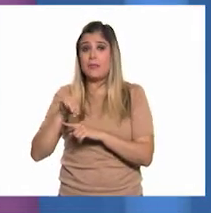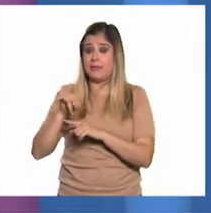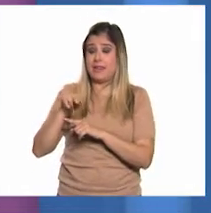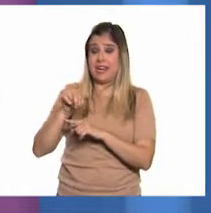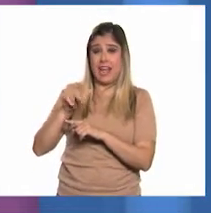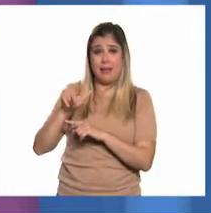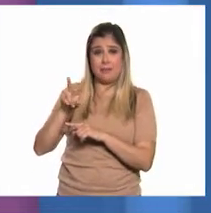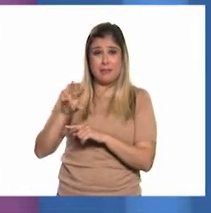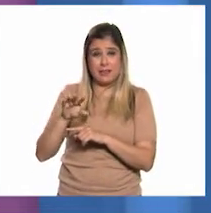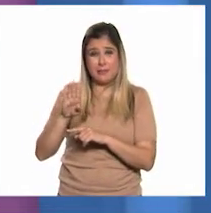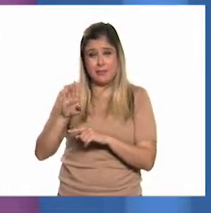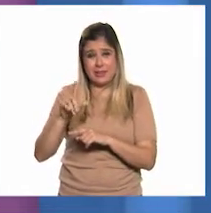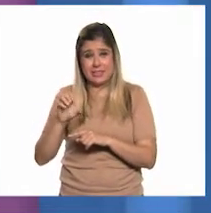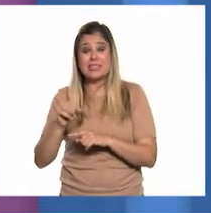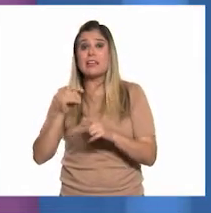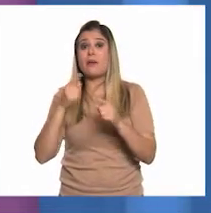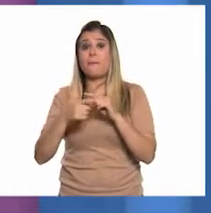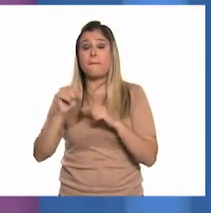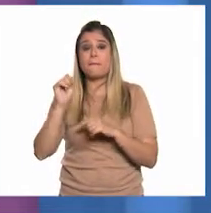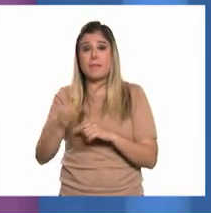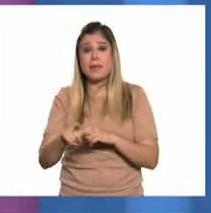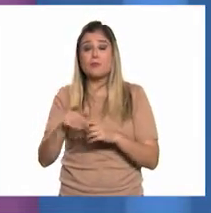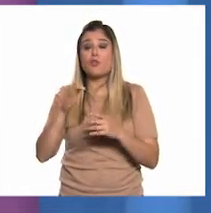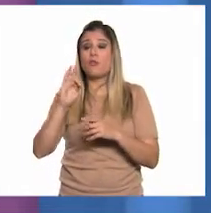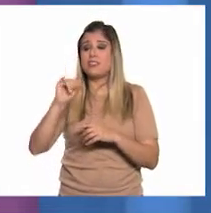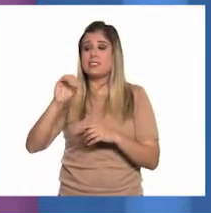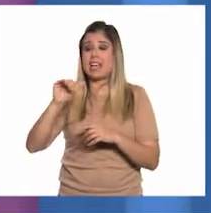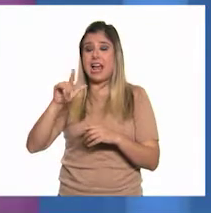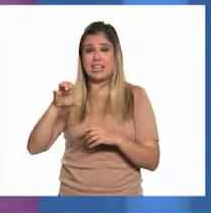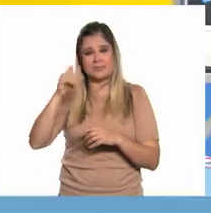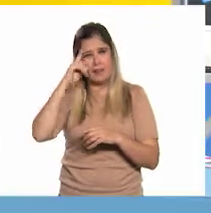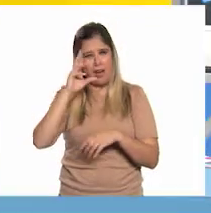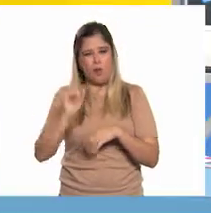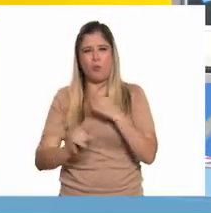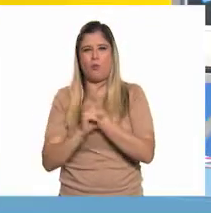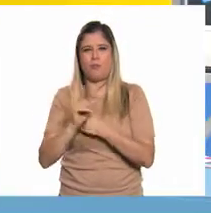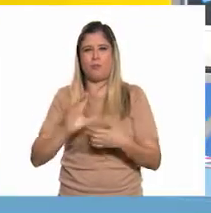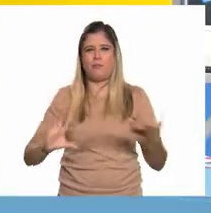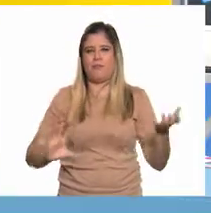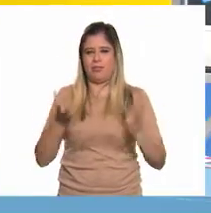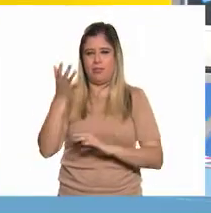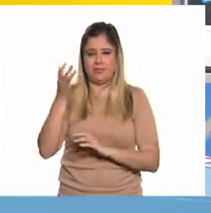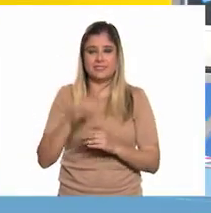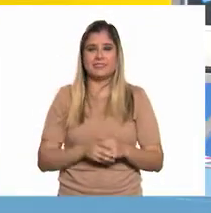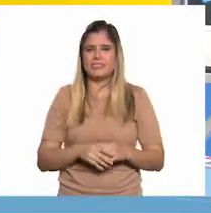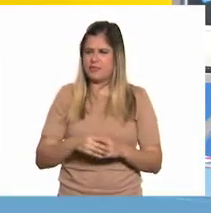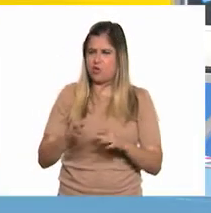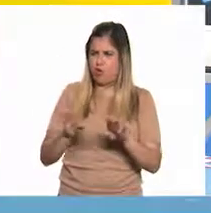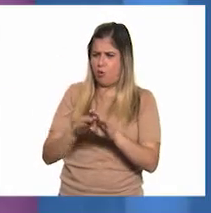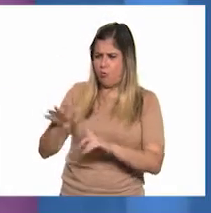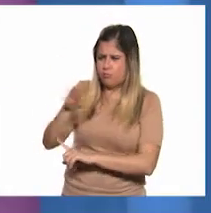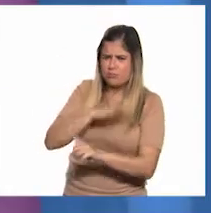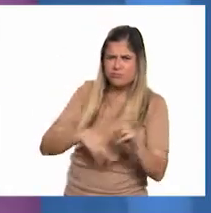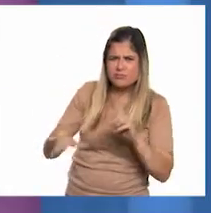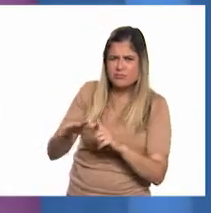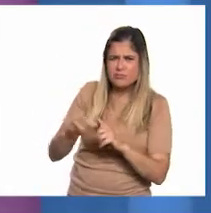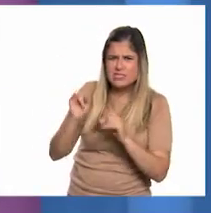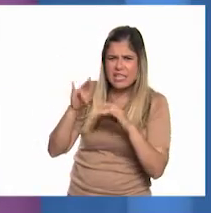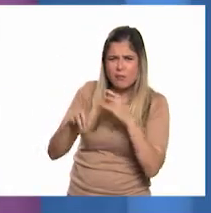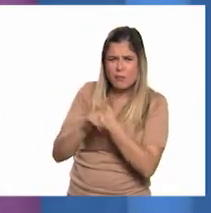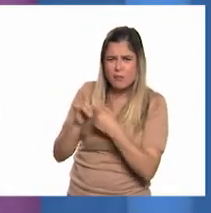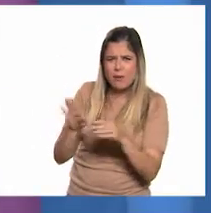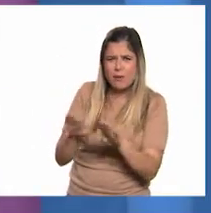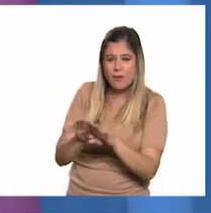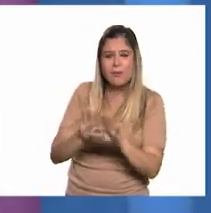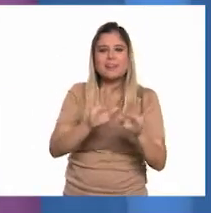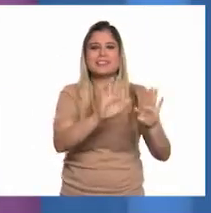incentivos fiscales y un entorno sin conflictos. ¿Cómo un entorno sin conflictos, profesor? No entiendo. Muy bien. Y